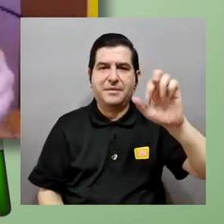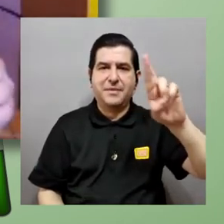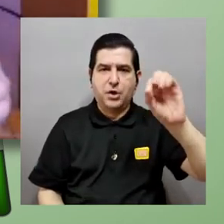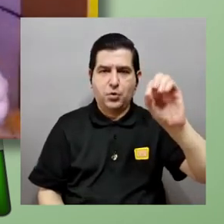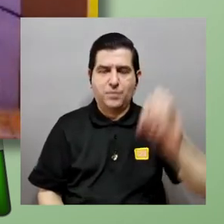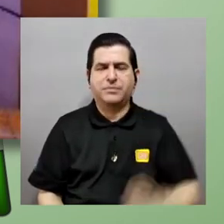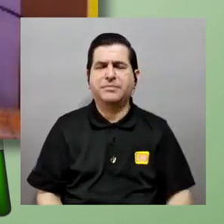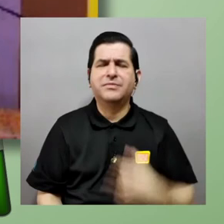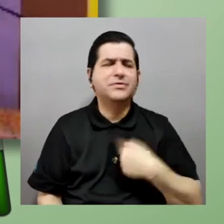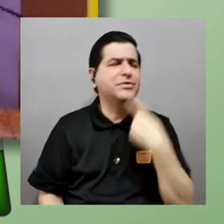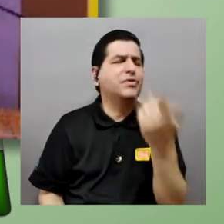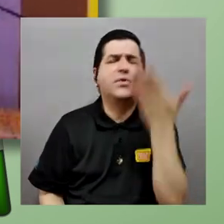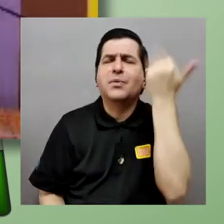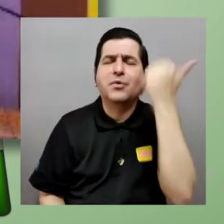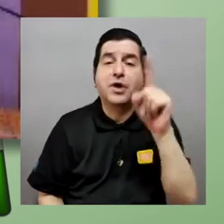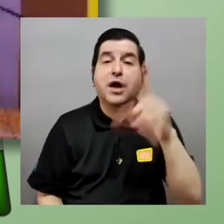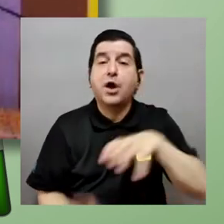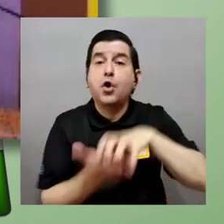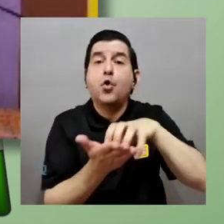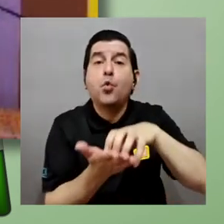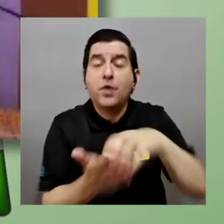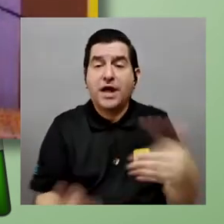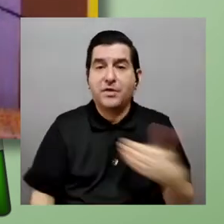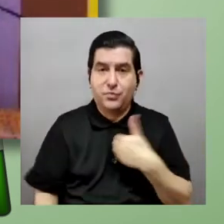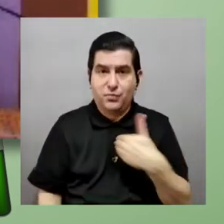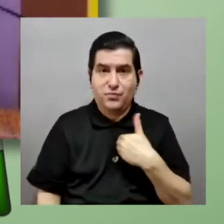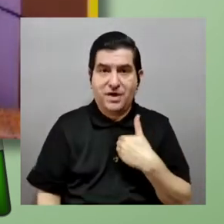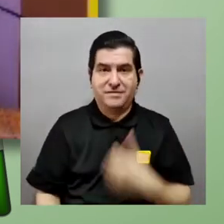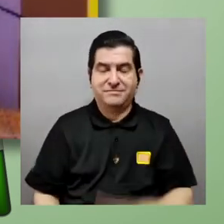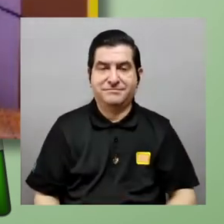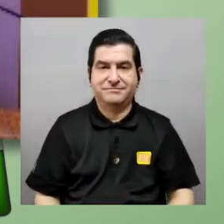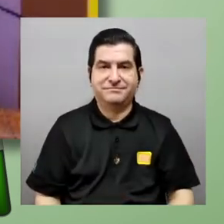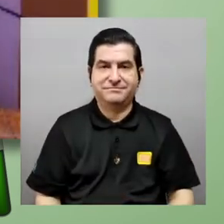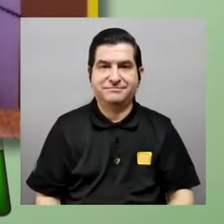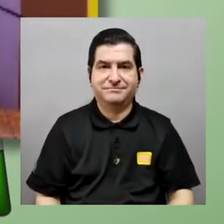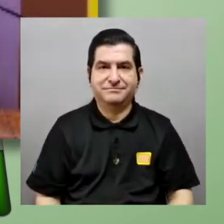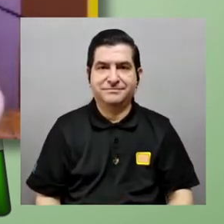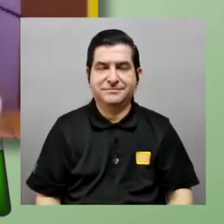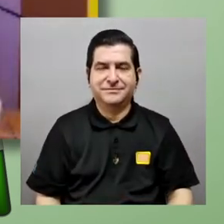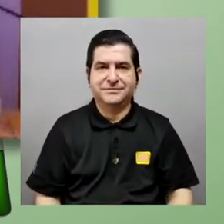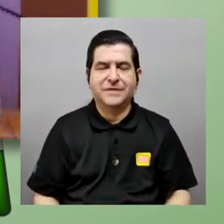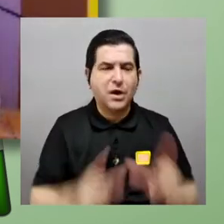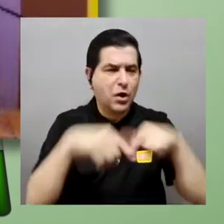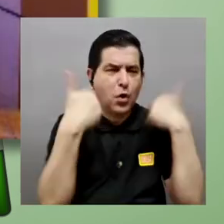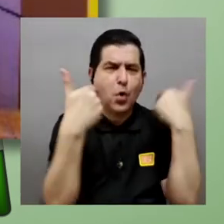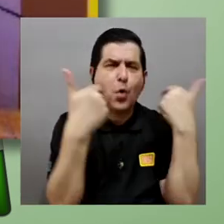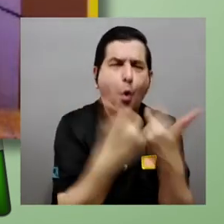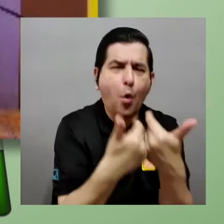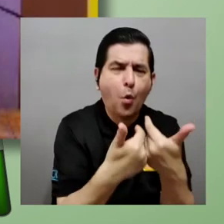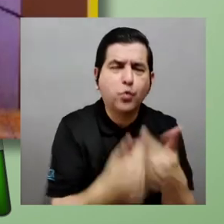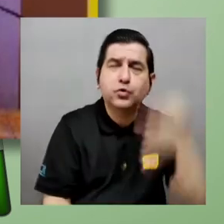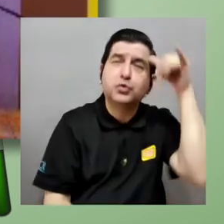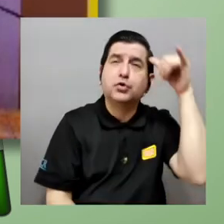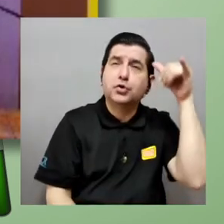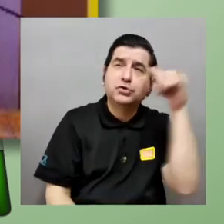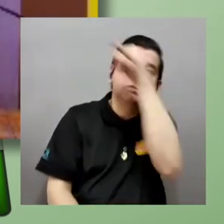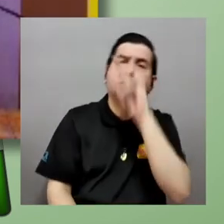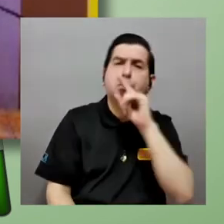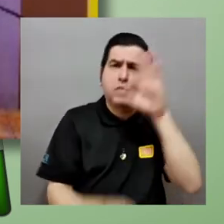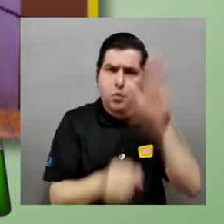este sale una duda respecto a pueden los conjuntos